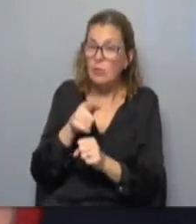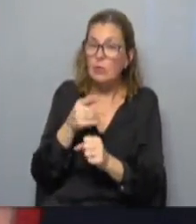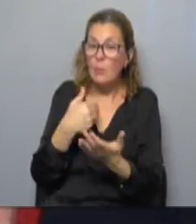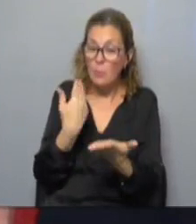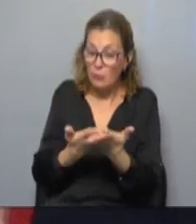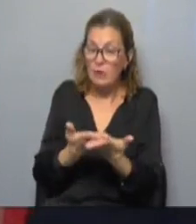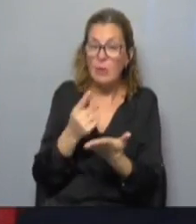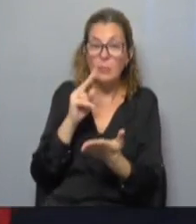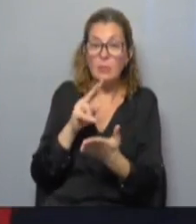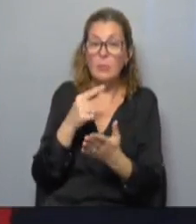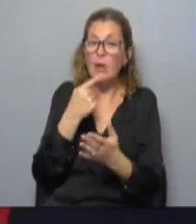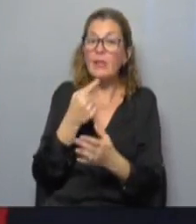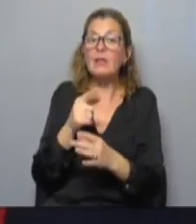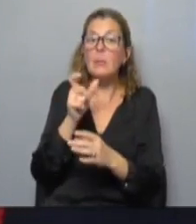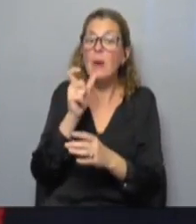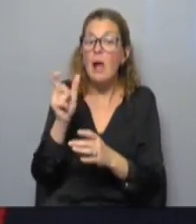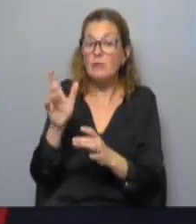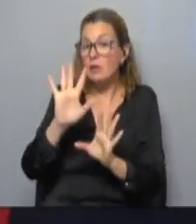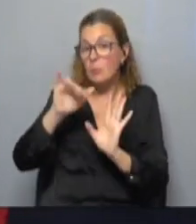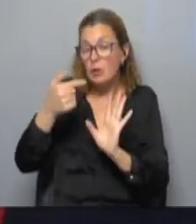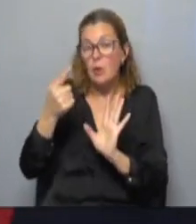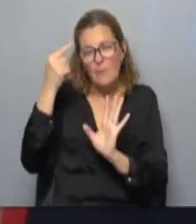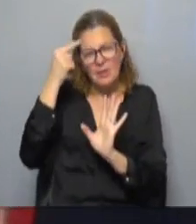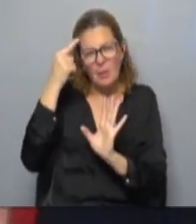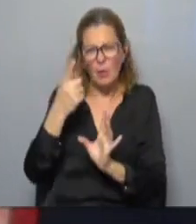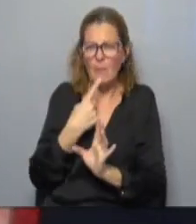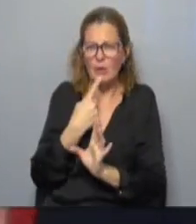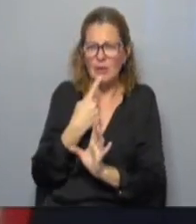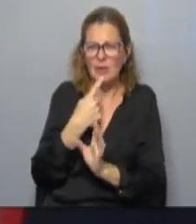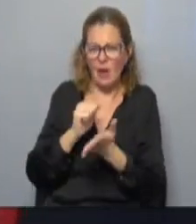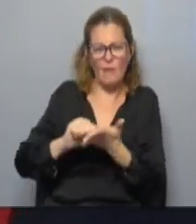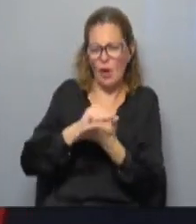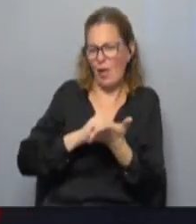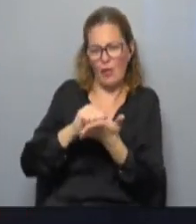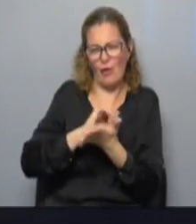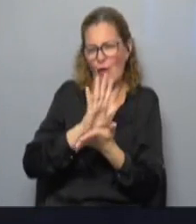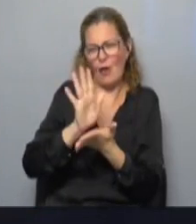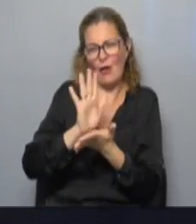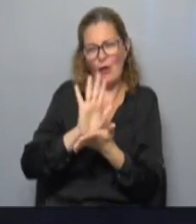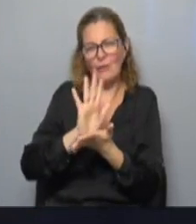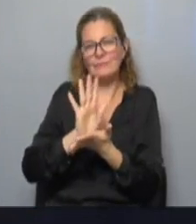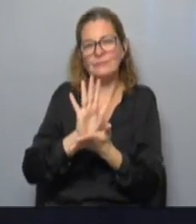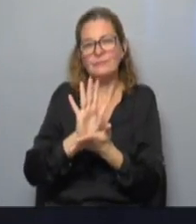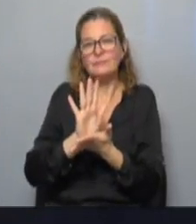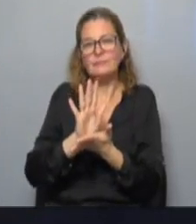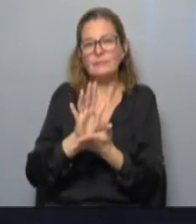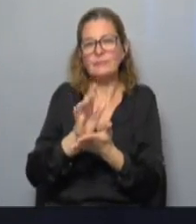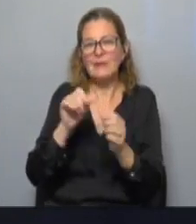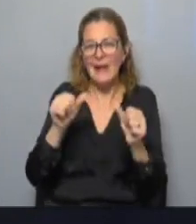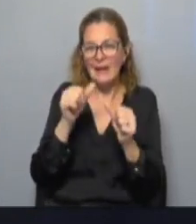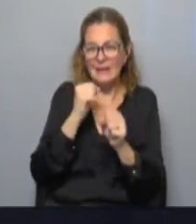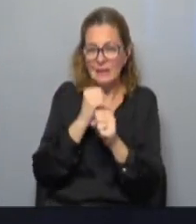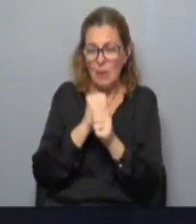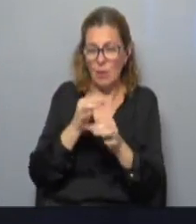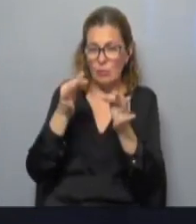publiquen vamos a hacer nuestros comentarios. No creemos en la política de borrador. Creemos en cuando se hacen trabajos